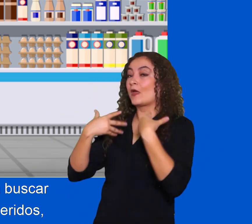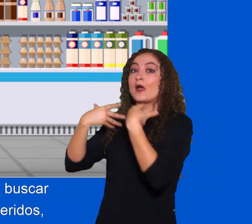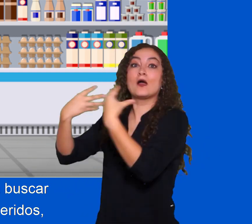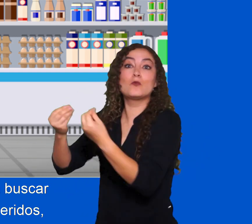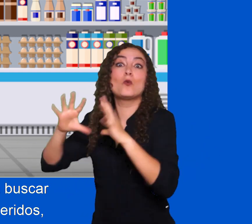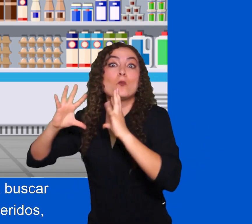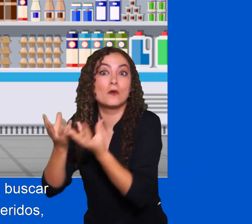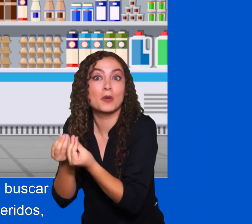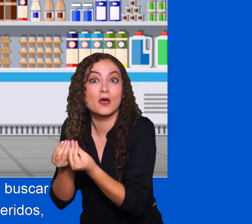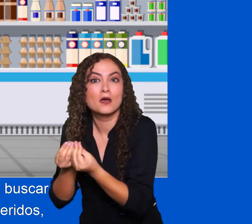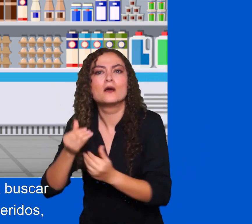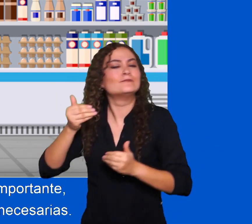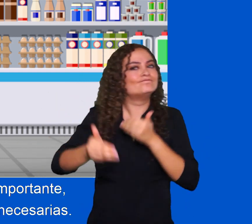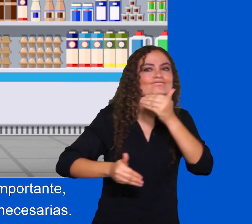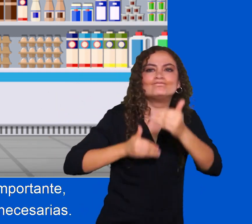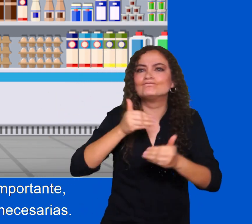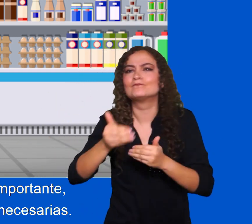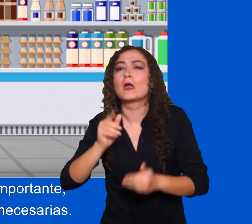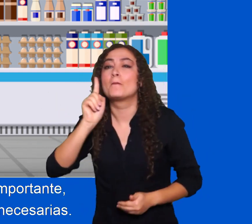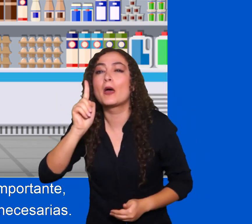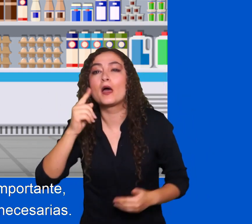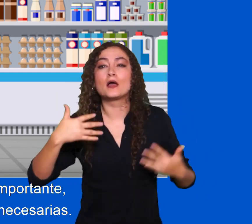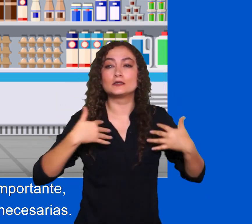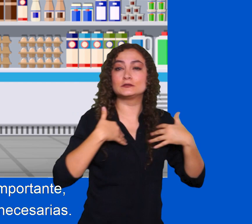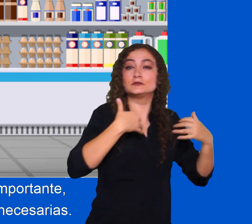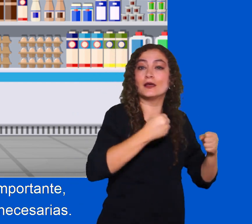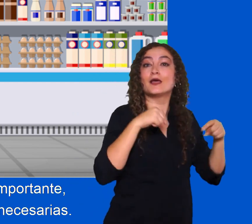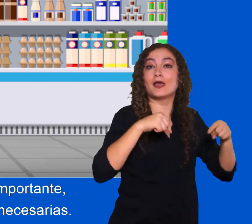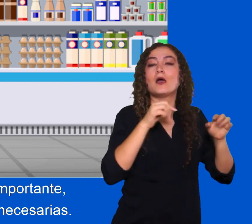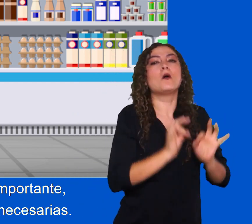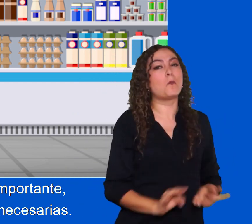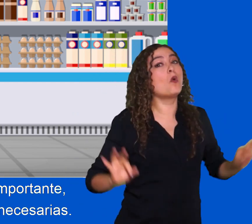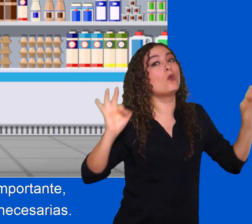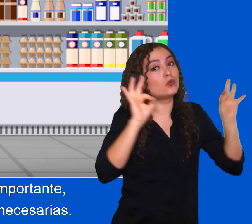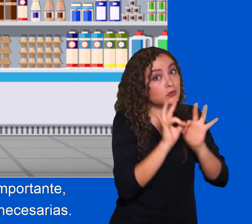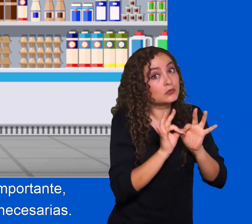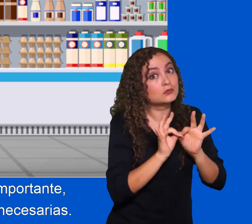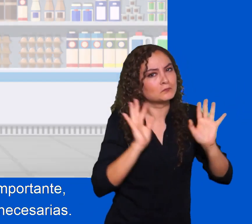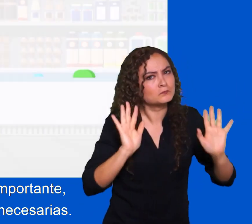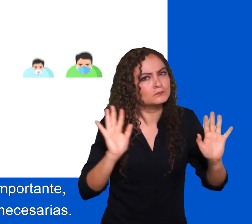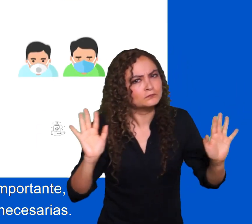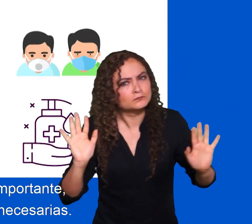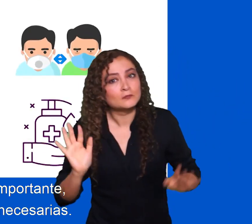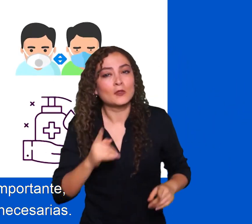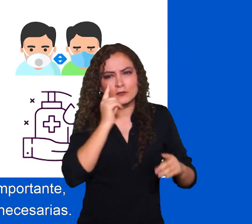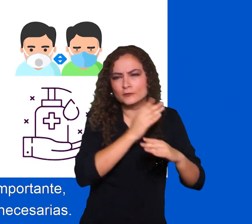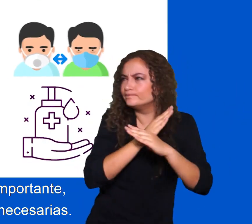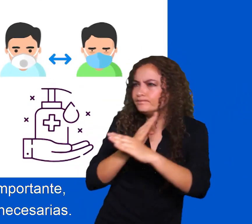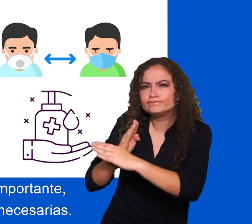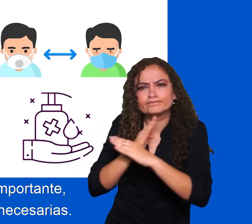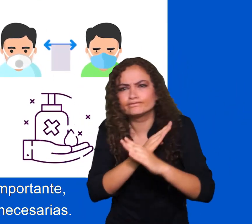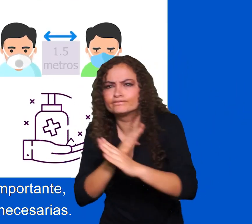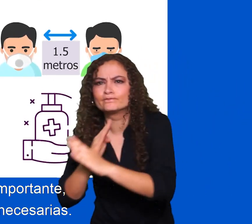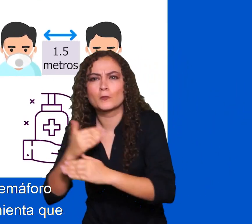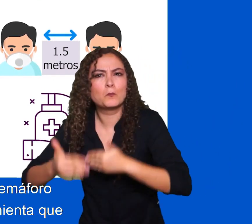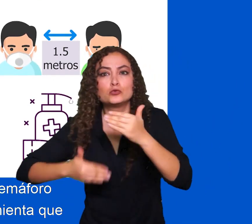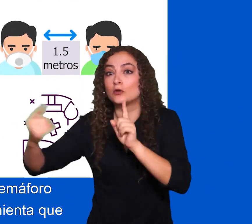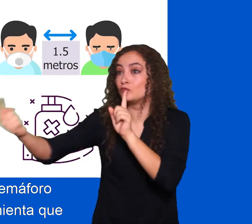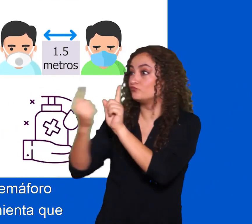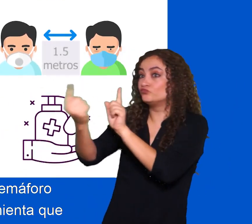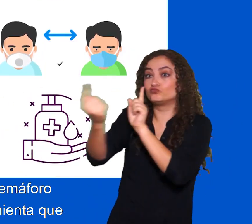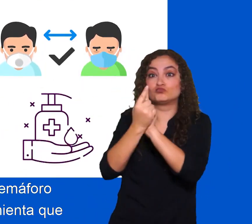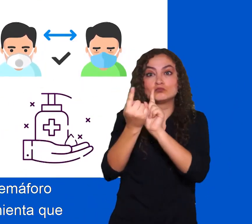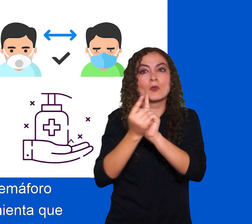futuro para ti y tus seres queridos. Pero recuerda que la salud es igual de importante. Por eso toma las medidas de protección